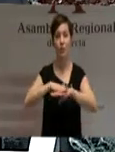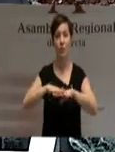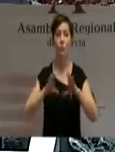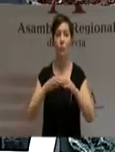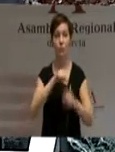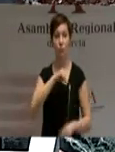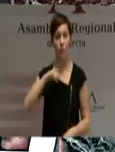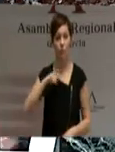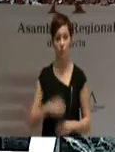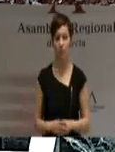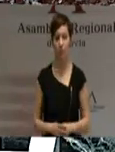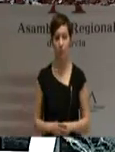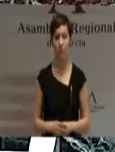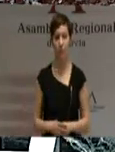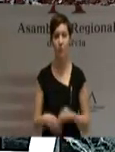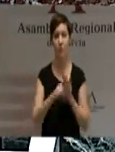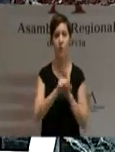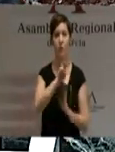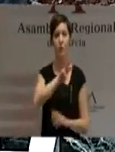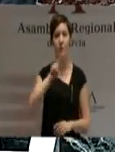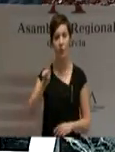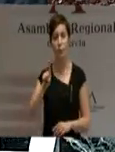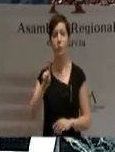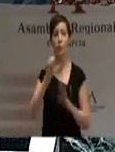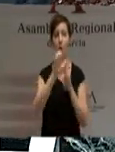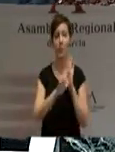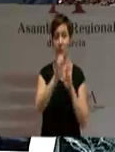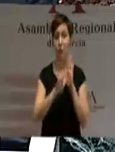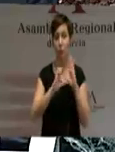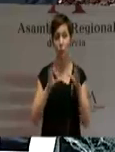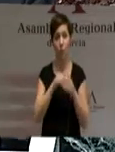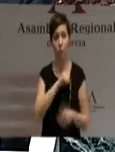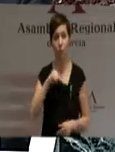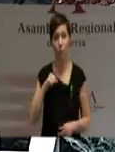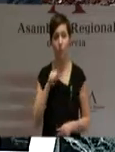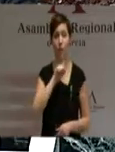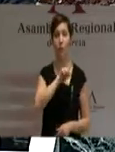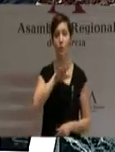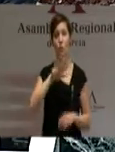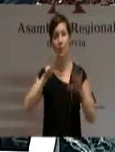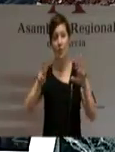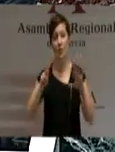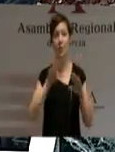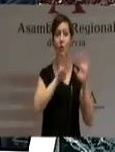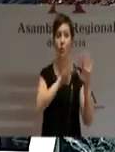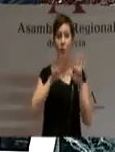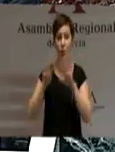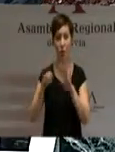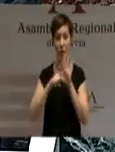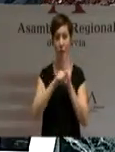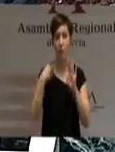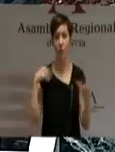De acuerdo con los artículos 31 del Estatuto de Autonomía, 157 y 99 del reglamento de esta Cámara